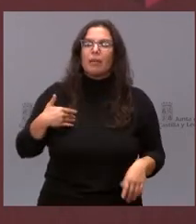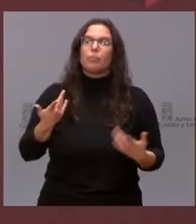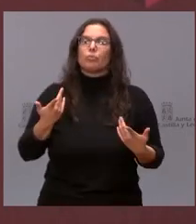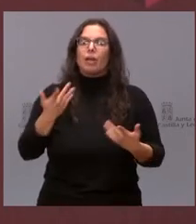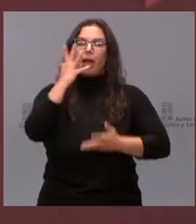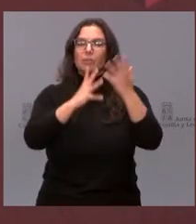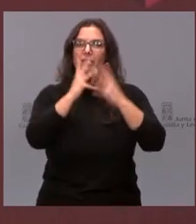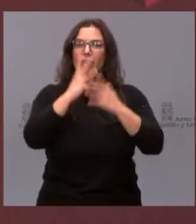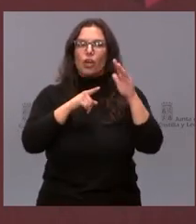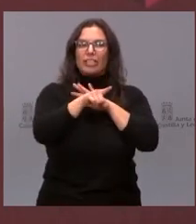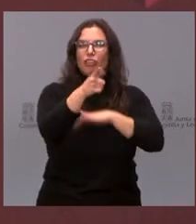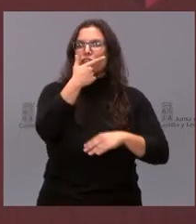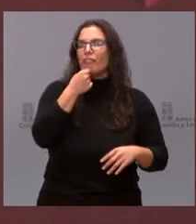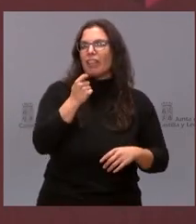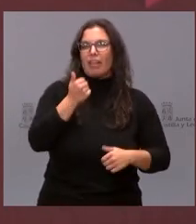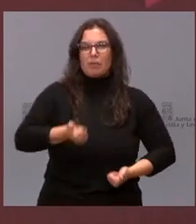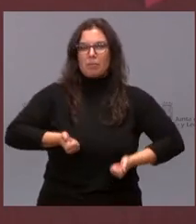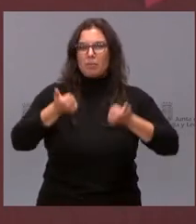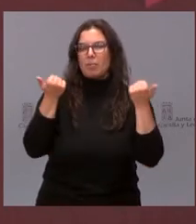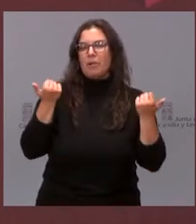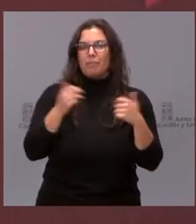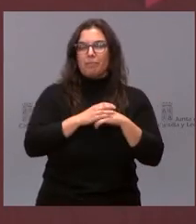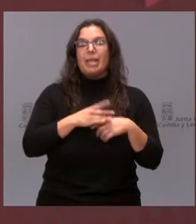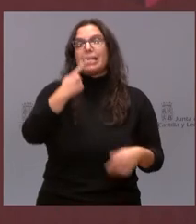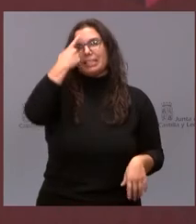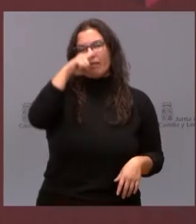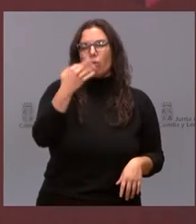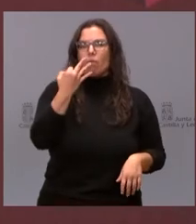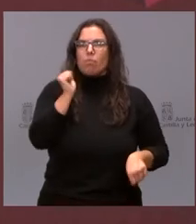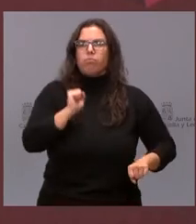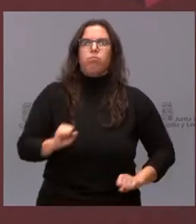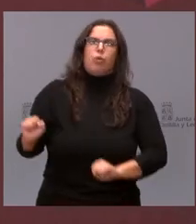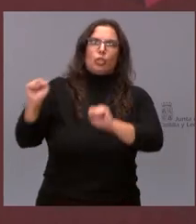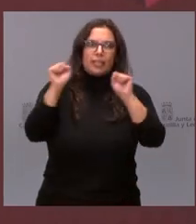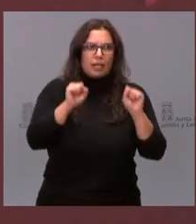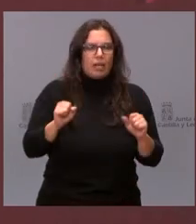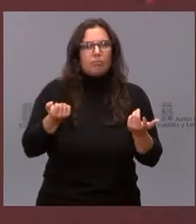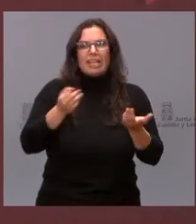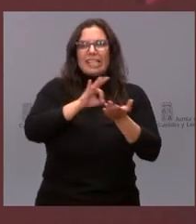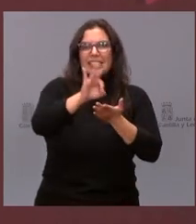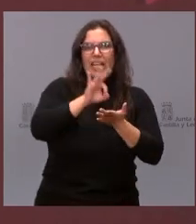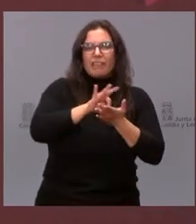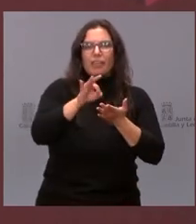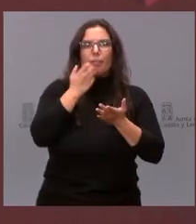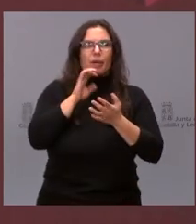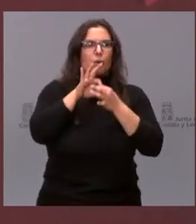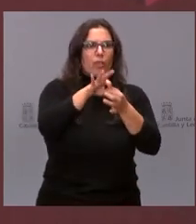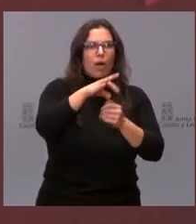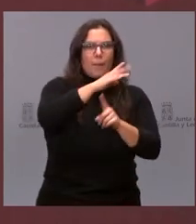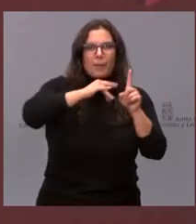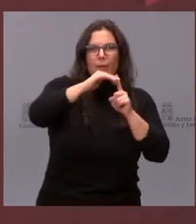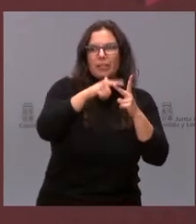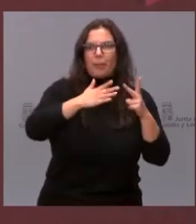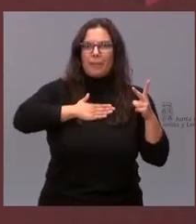trámites y con menos burocracia. Sabemos que hay que proteger servicios vinculados al medioambiente, al